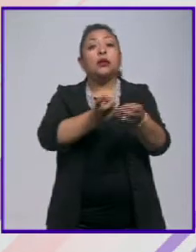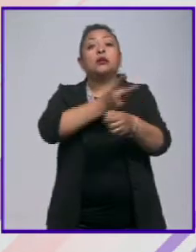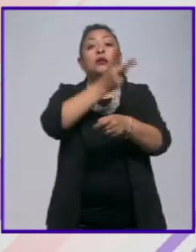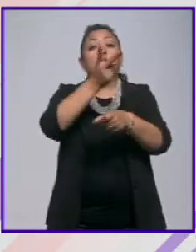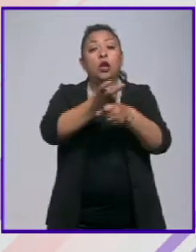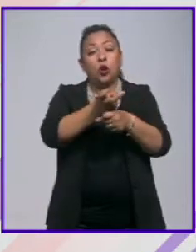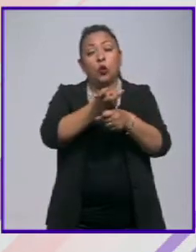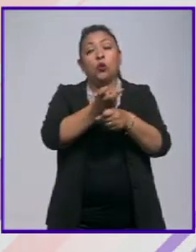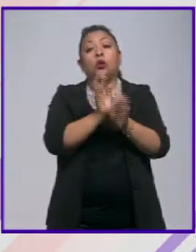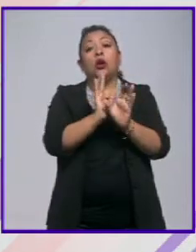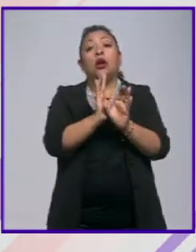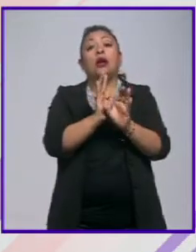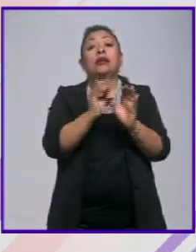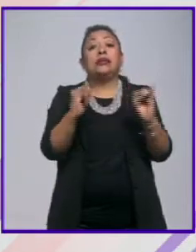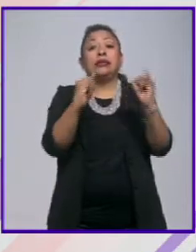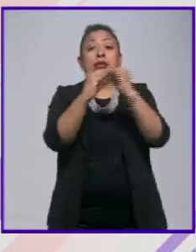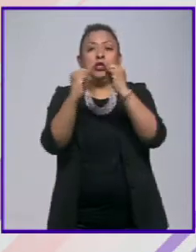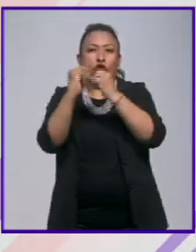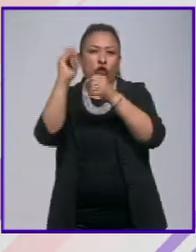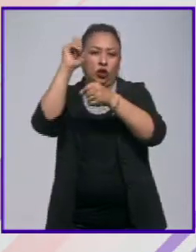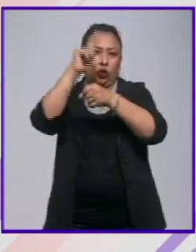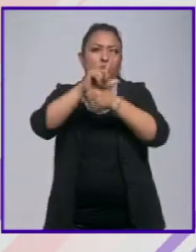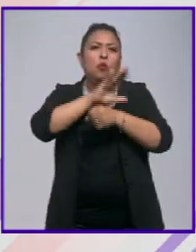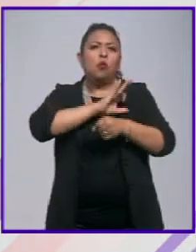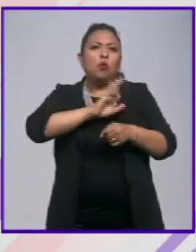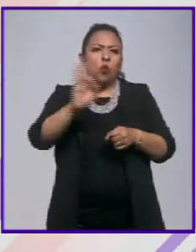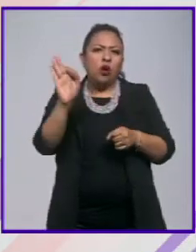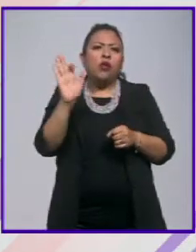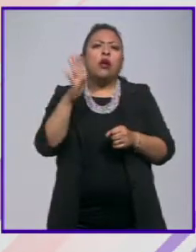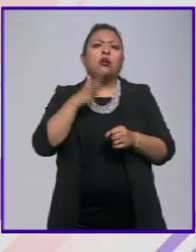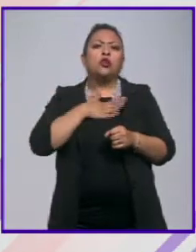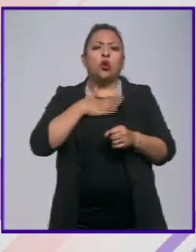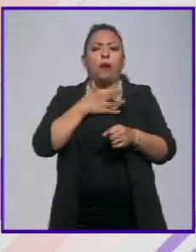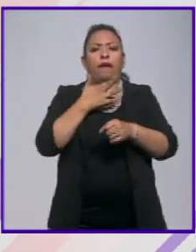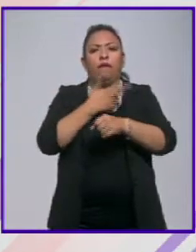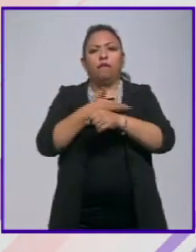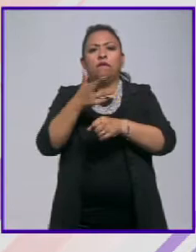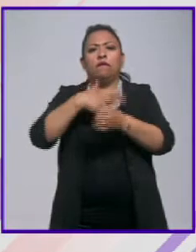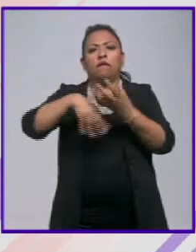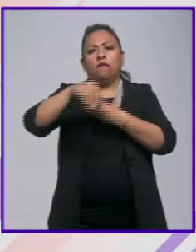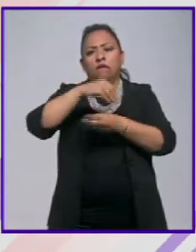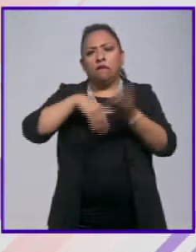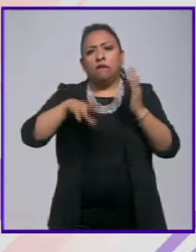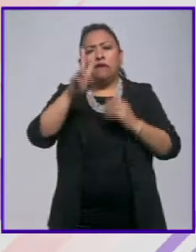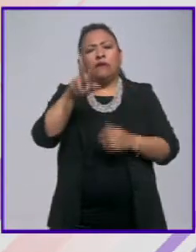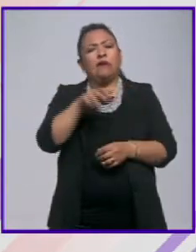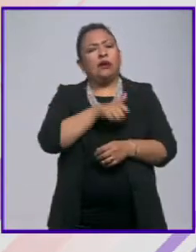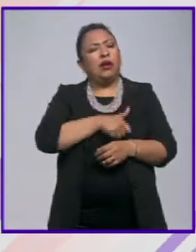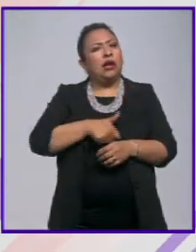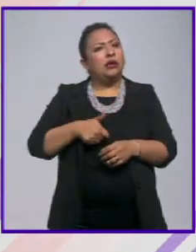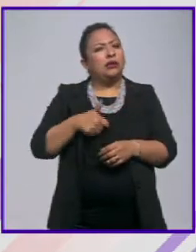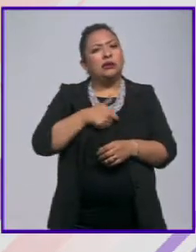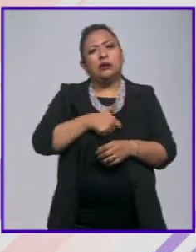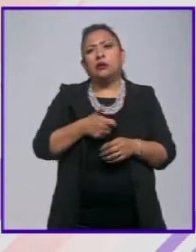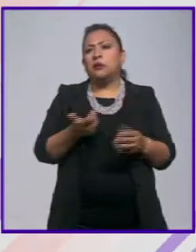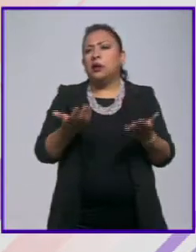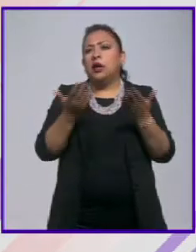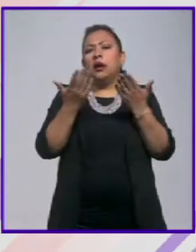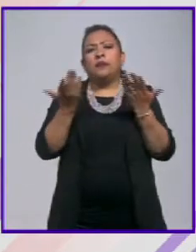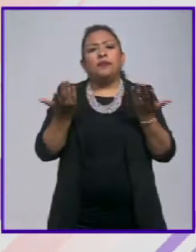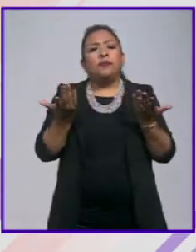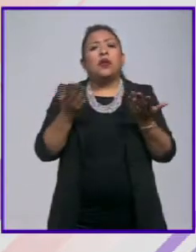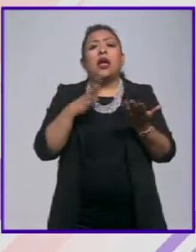que es que las instituciones culturales puedan disponer de sus autogenerados porque es lamentable que tienen